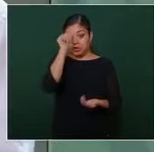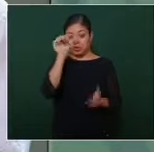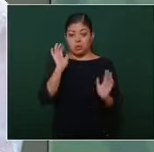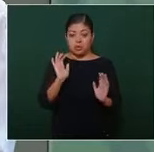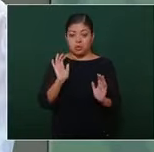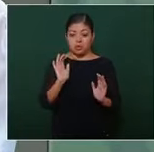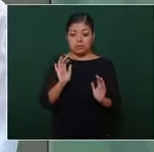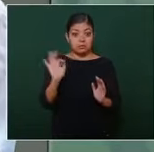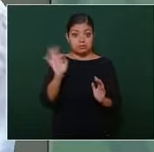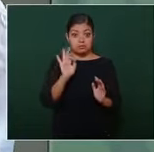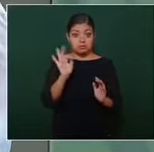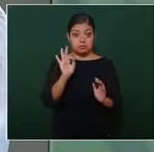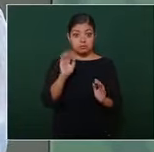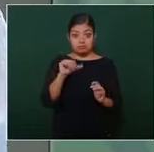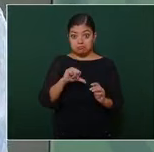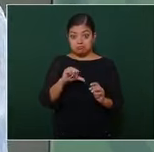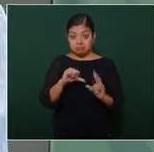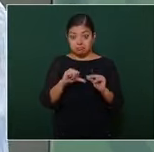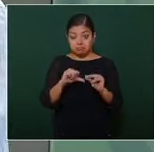sino mañana